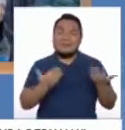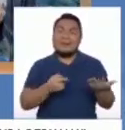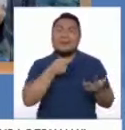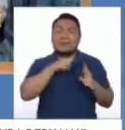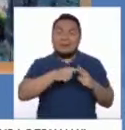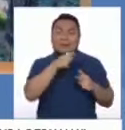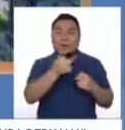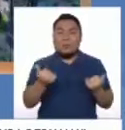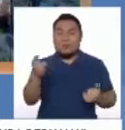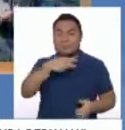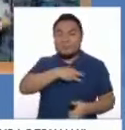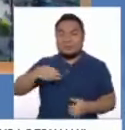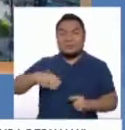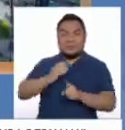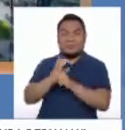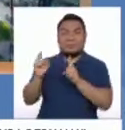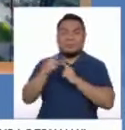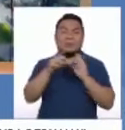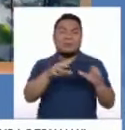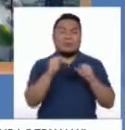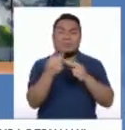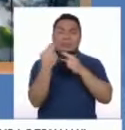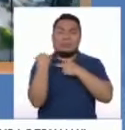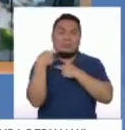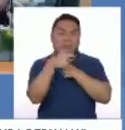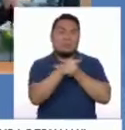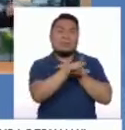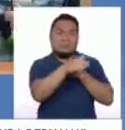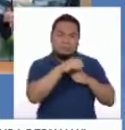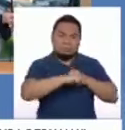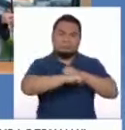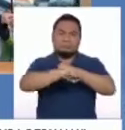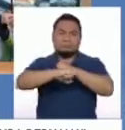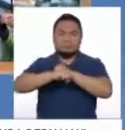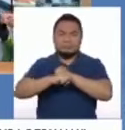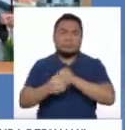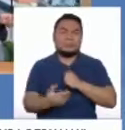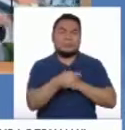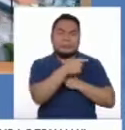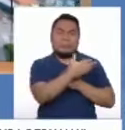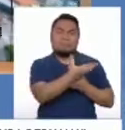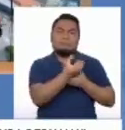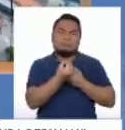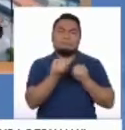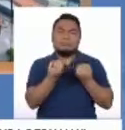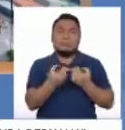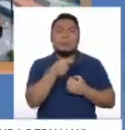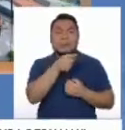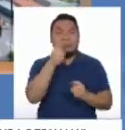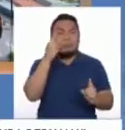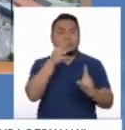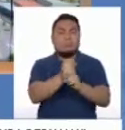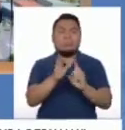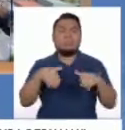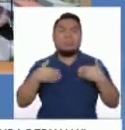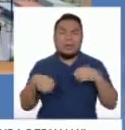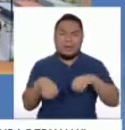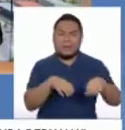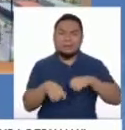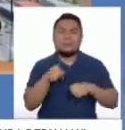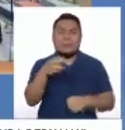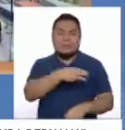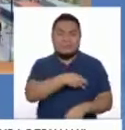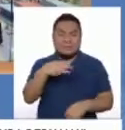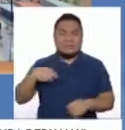Ministerio de Cultura asume todo ese encargo, ese potencial, y son estas gestiones del INC las que han logrado consolidar un